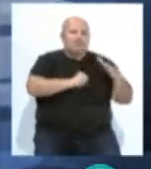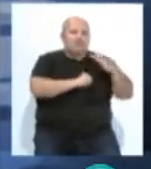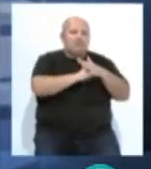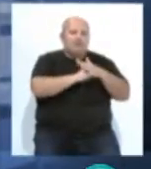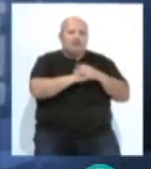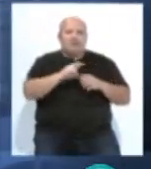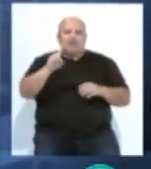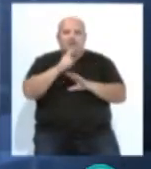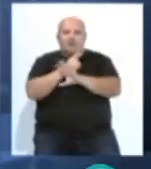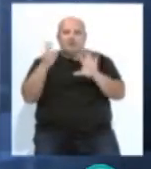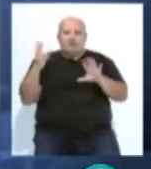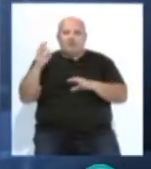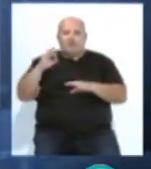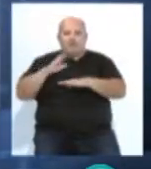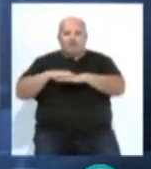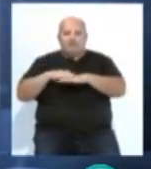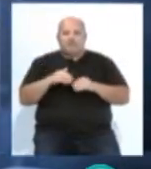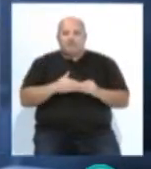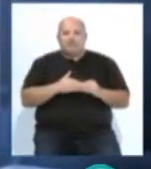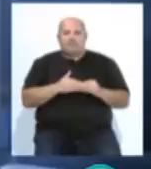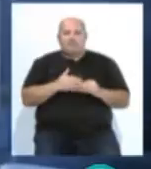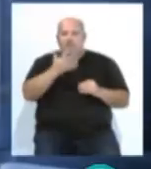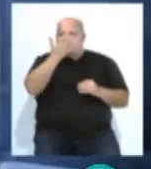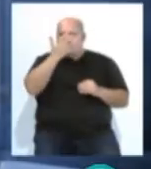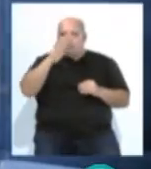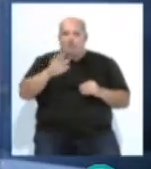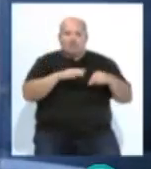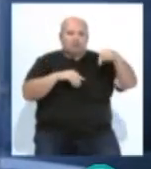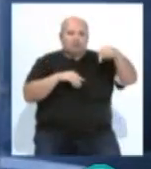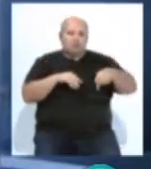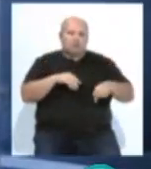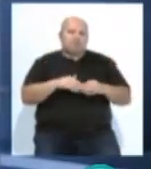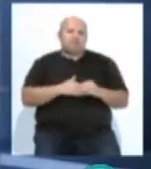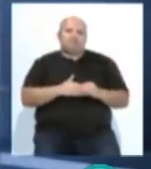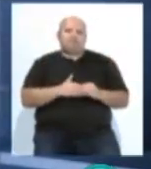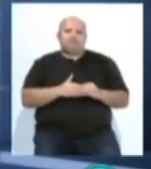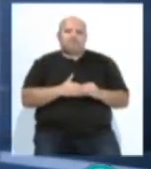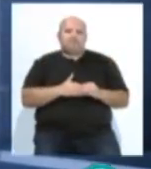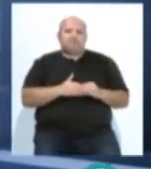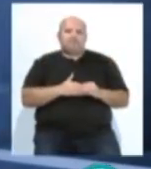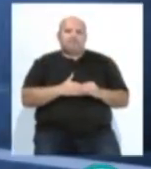máxima y los 18 grados de mínima. Los vientos serán del sureste en el litoral.